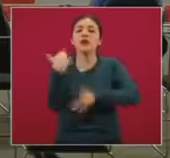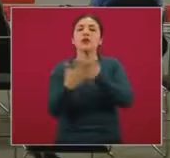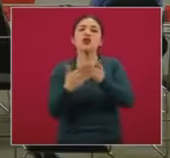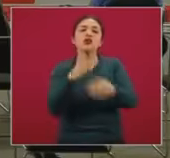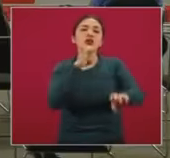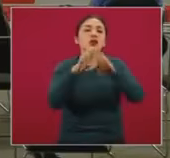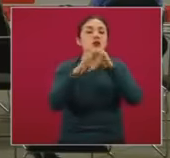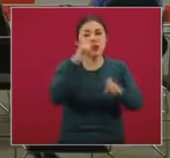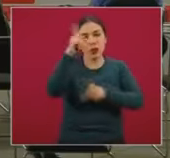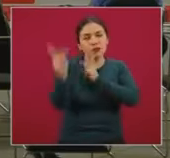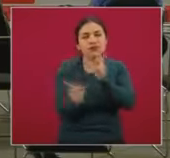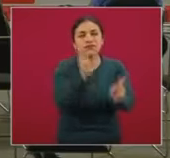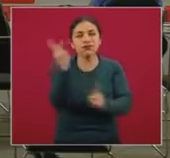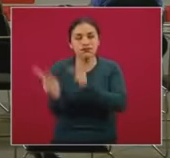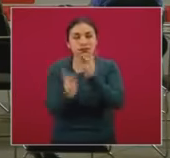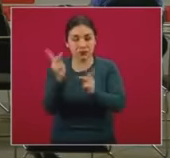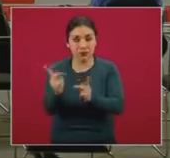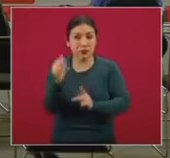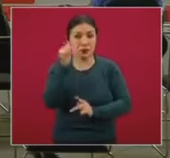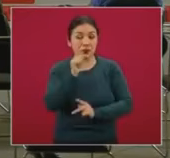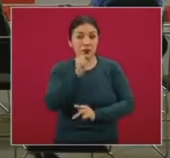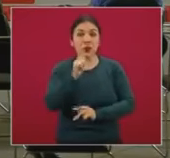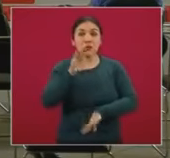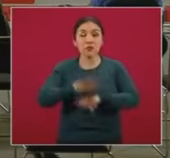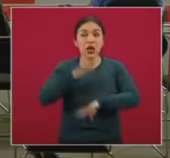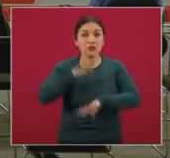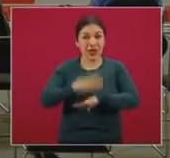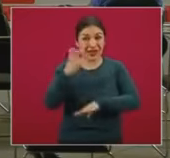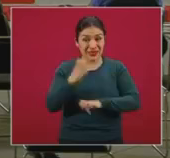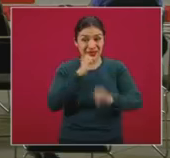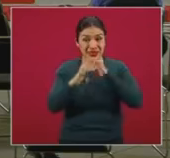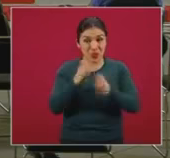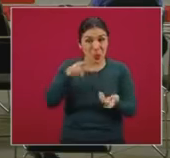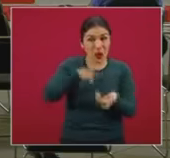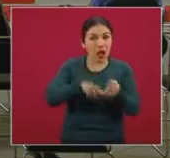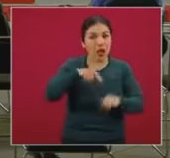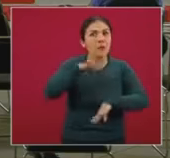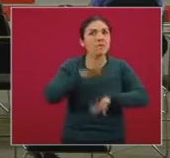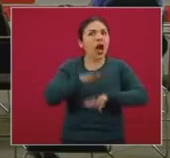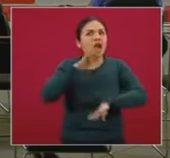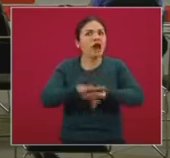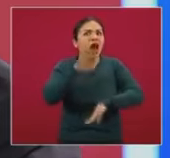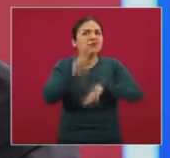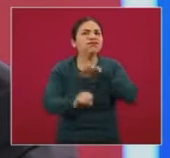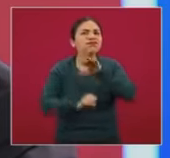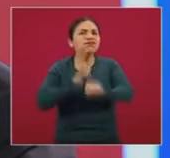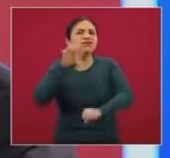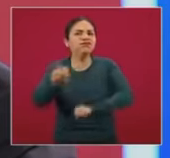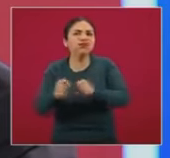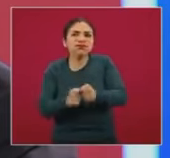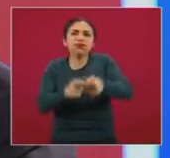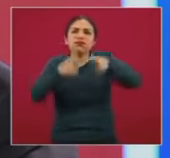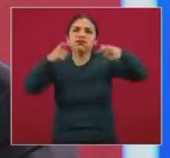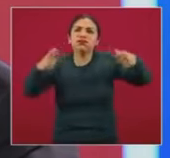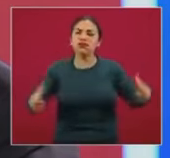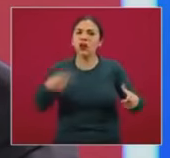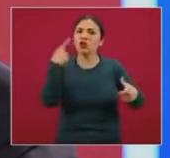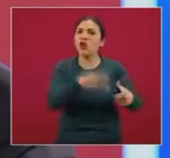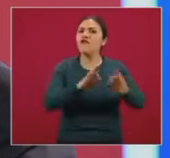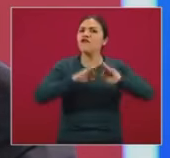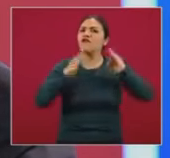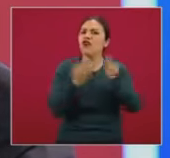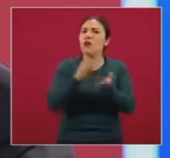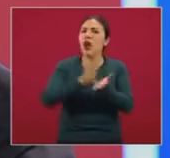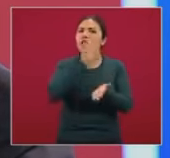de información. Cada vez la encuesta nacional de salud y nutrición es más amplia, más robusta metodológicamente, más